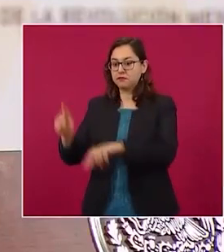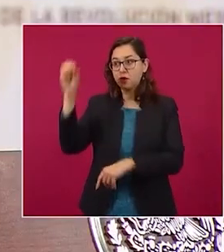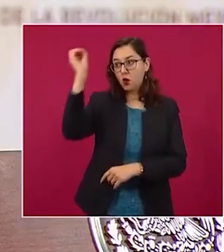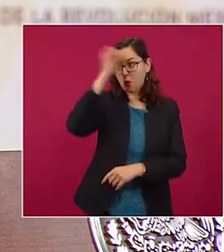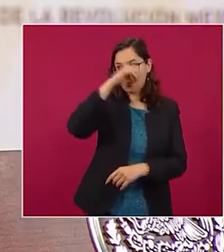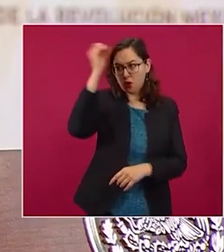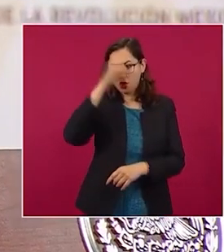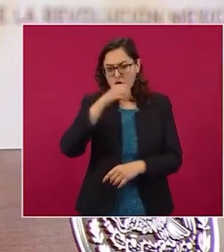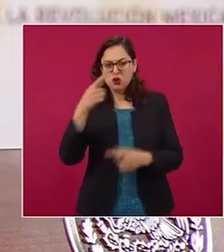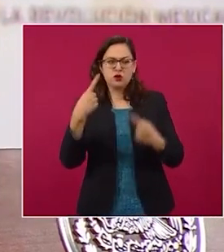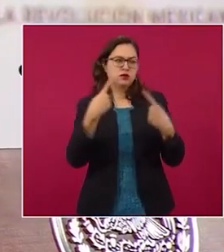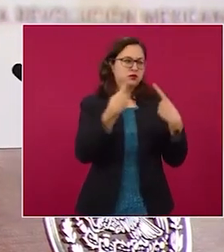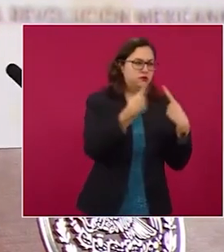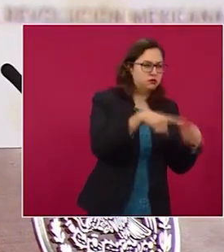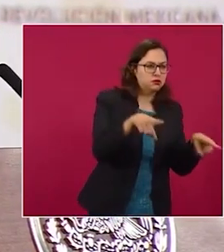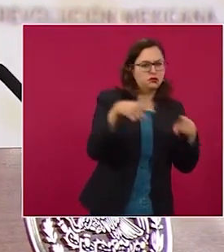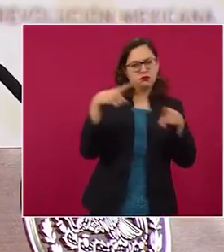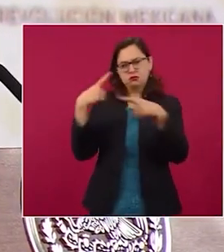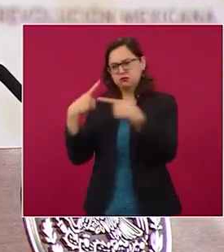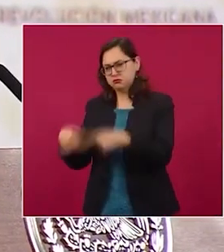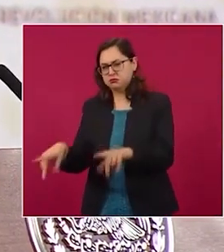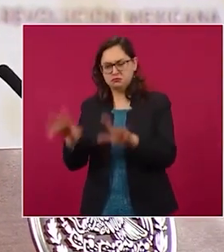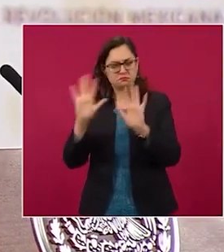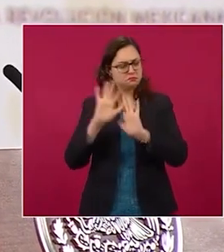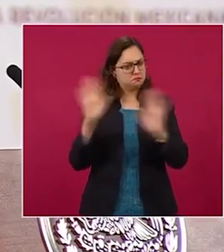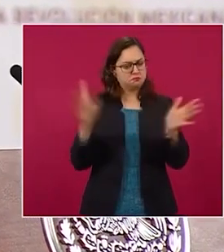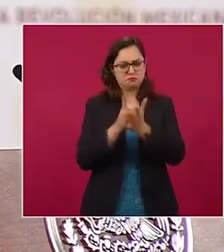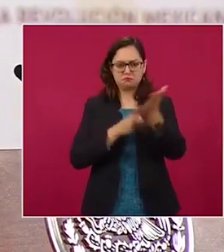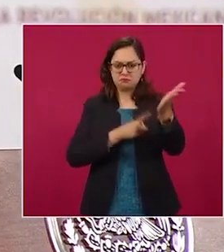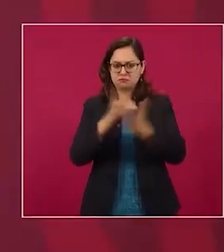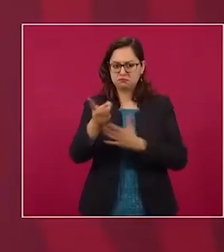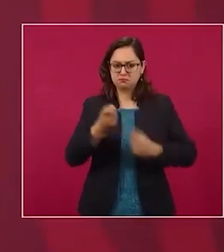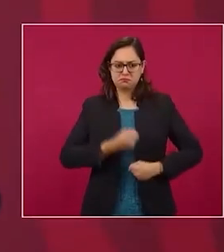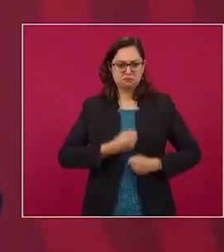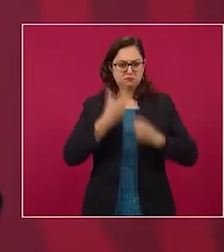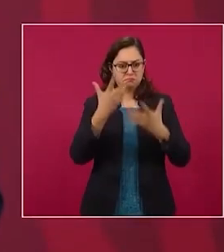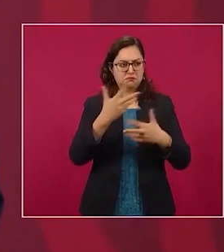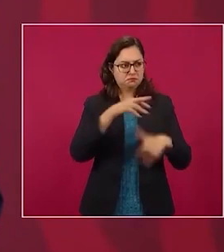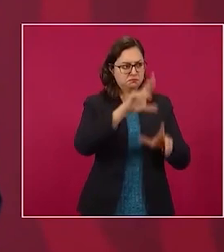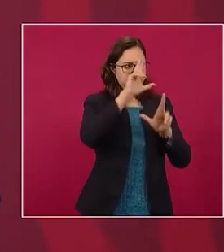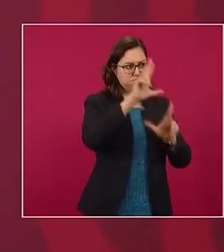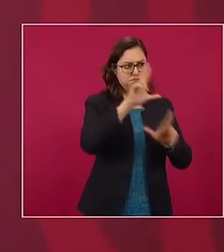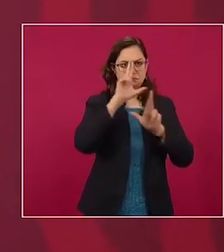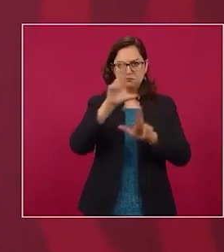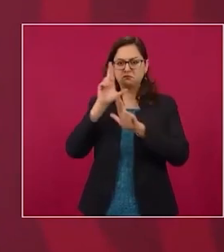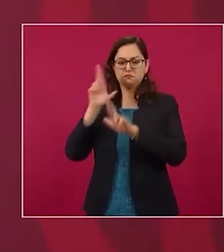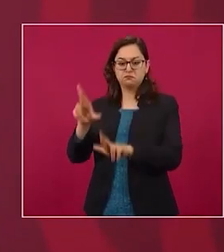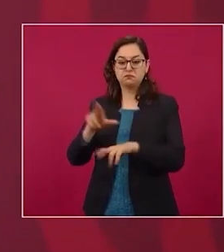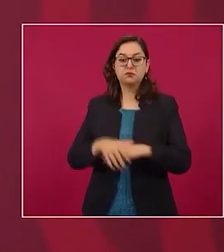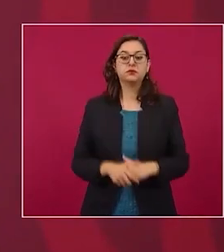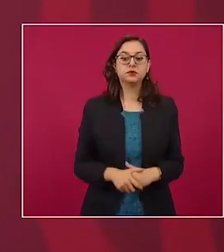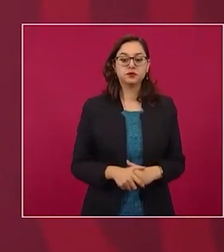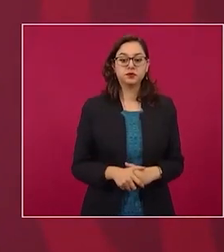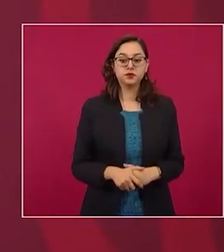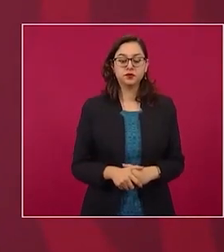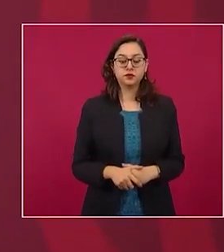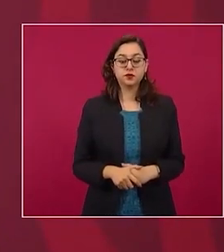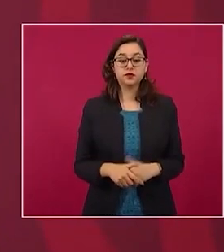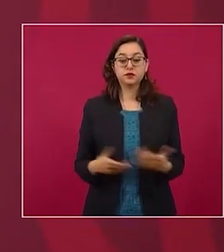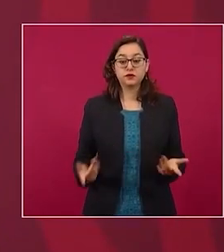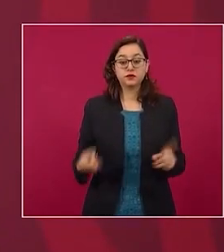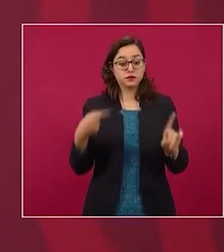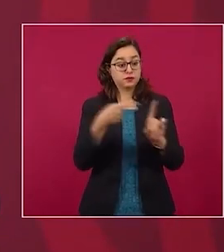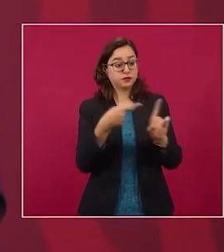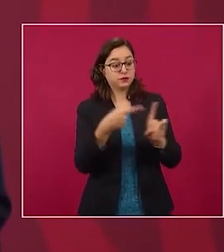opiniones en contra si las respetamos y vamos a esperar a ver qué resulta. El caso de Pedro